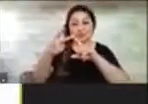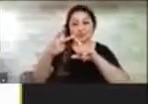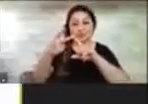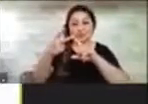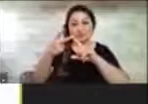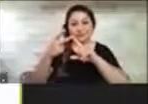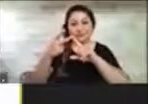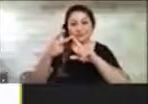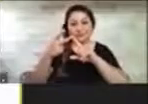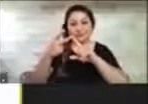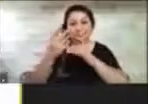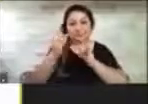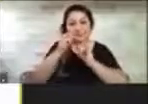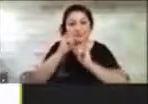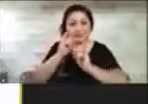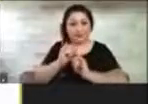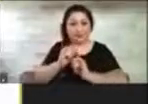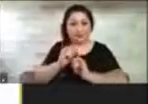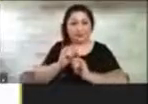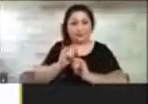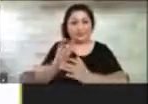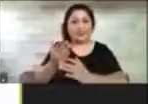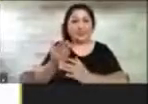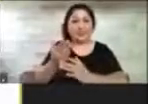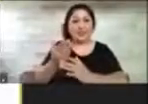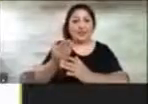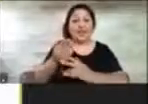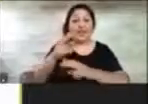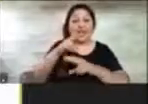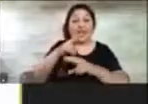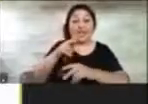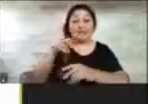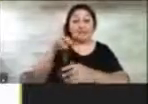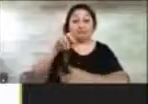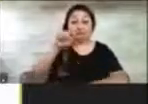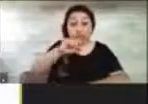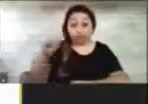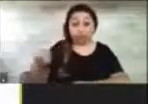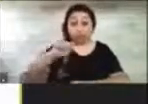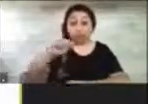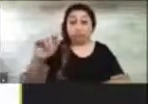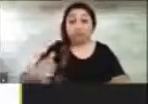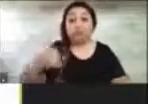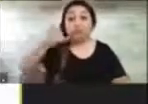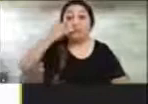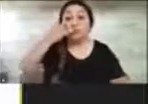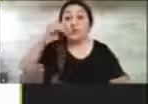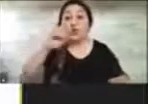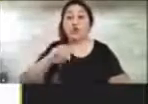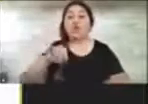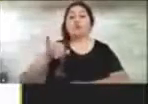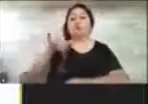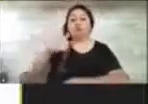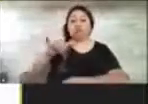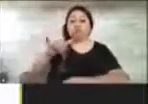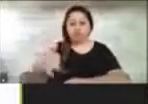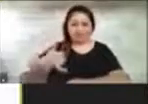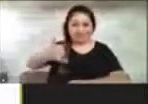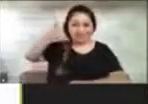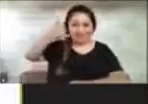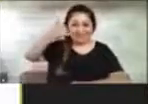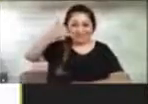hacer llamadas y recibir llamadas. Bueno, con el tiempo esto se ha complejizado bastante.